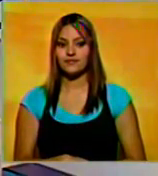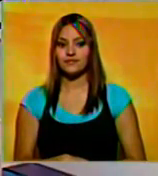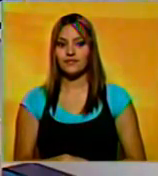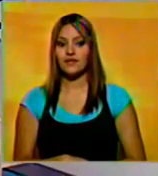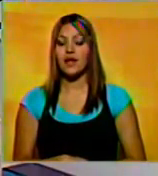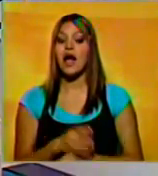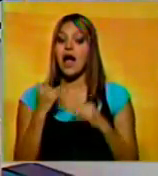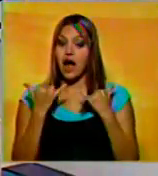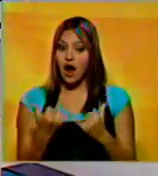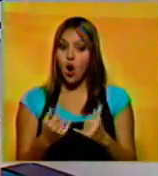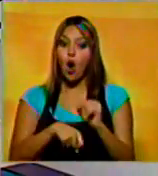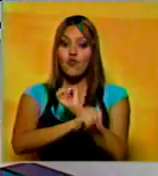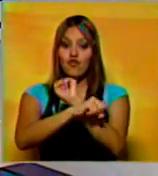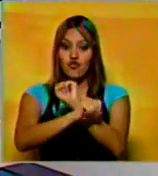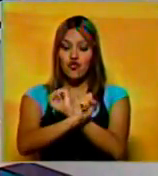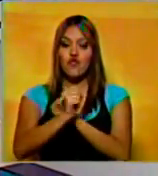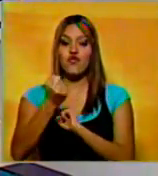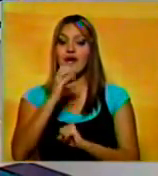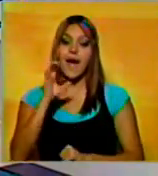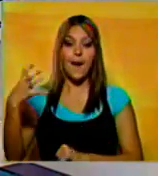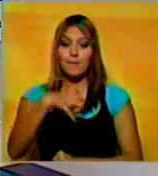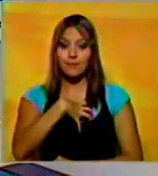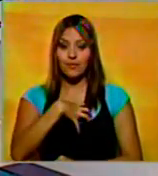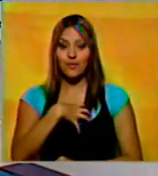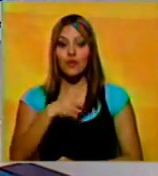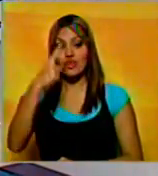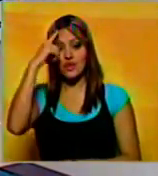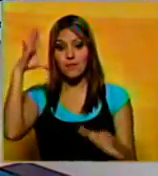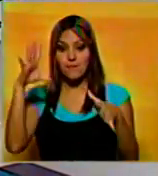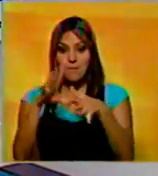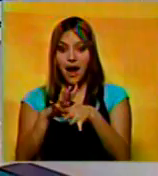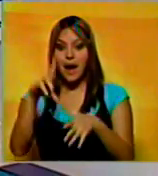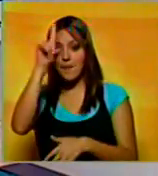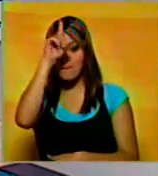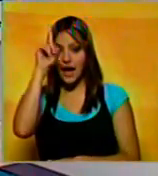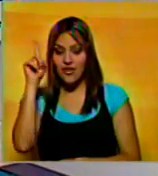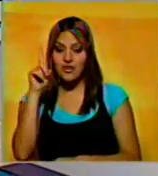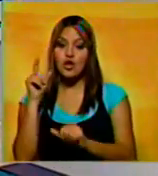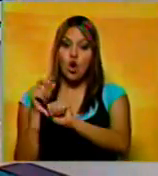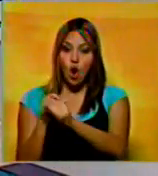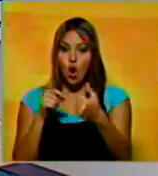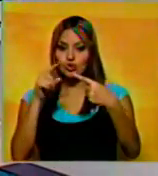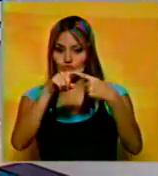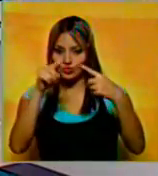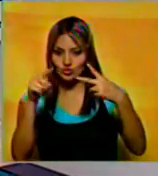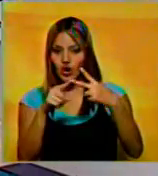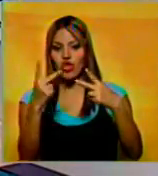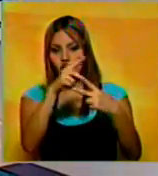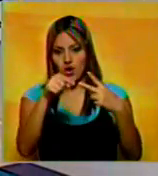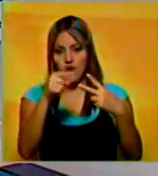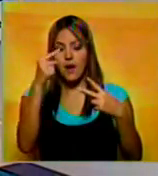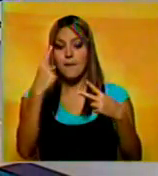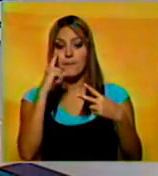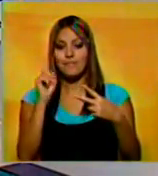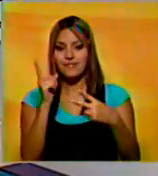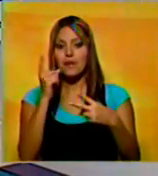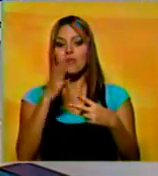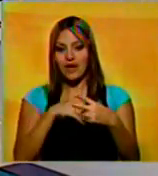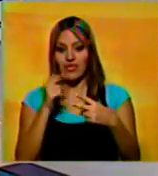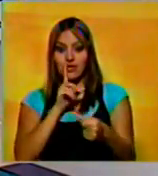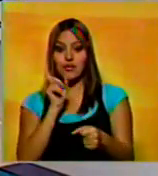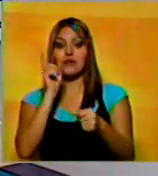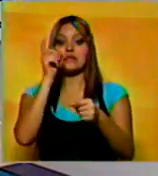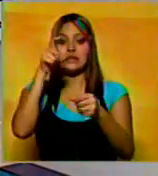Pasamos al fútbol con la acción de la Liga de Campeones. Este martes, Real Madrid y Borussia Dortmund se convirtieron en los primeros semifinalistas de la